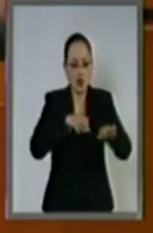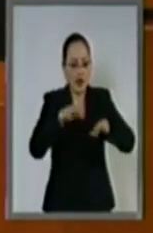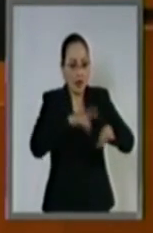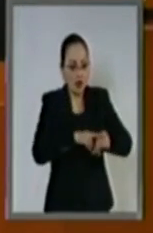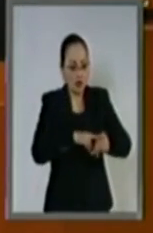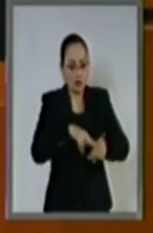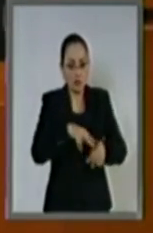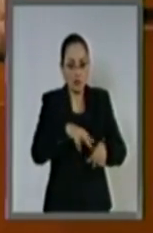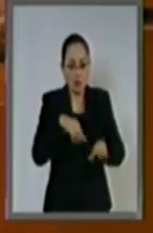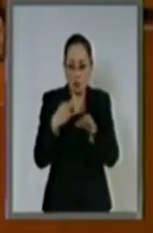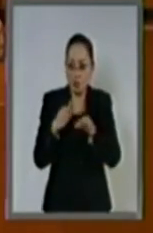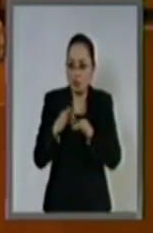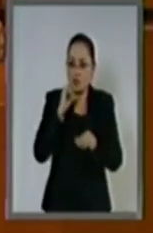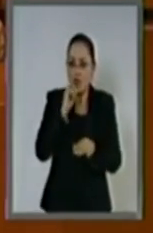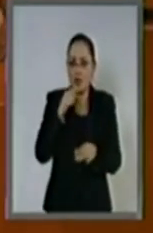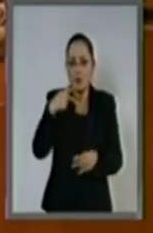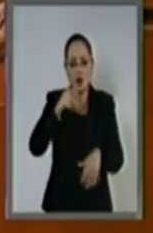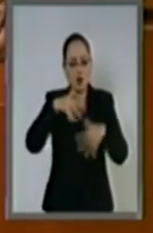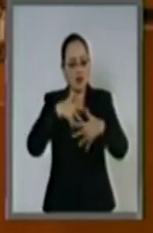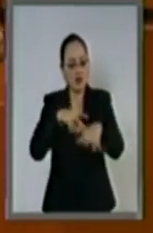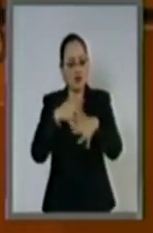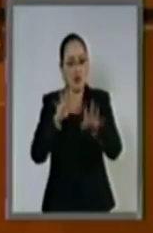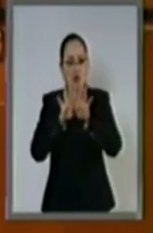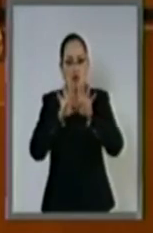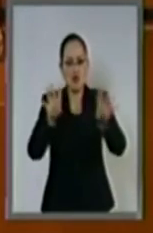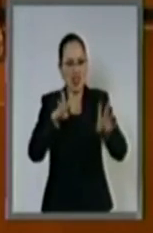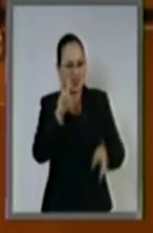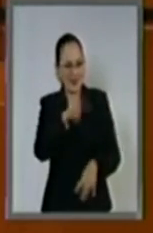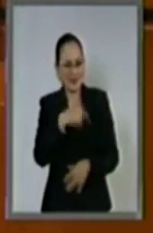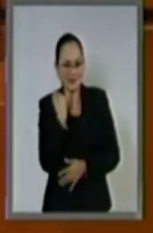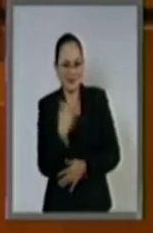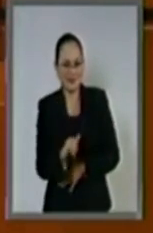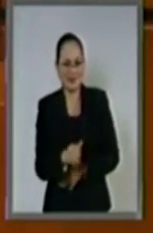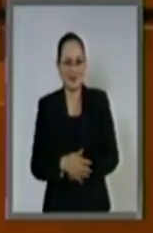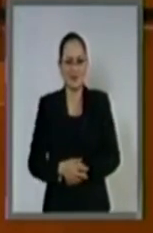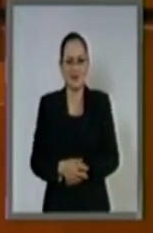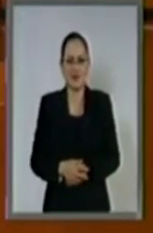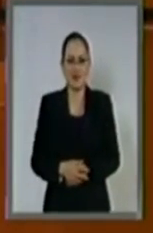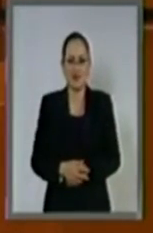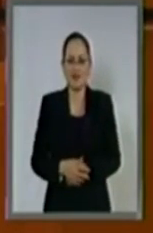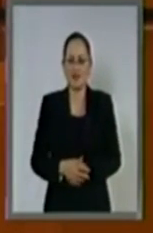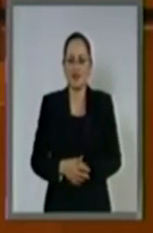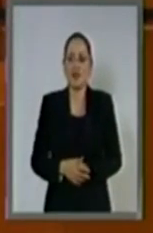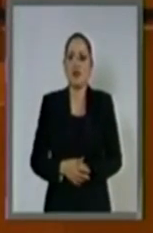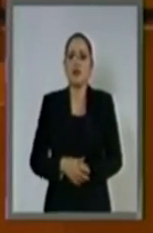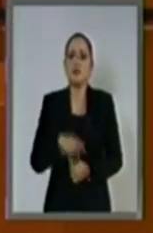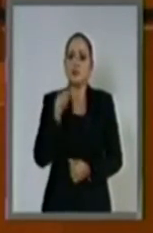ellos sí van a protestar en una forma grotesca. Aquí, como dice un dicho,